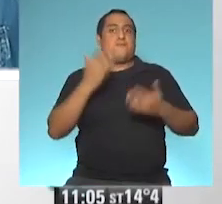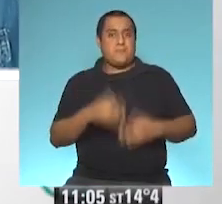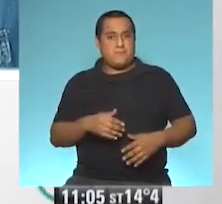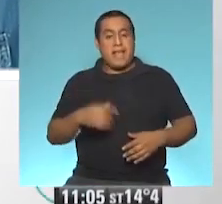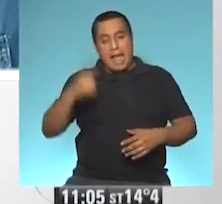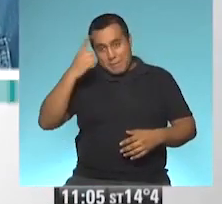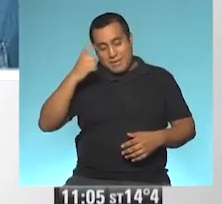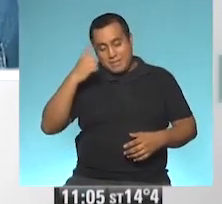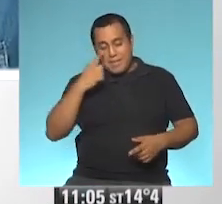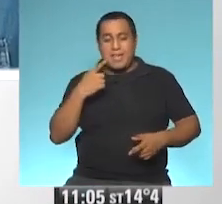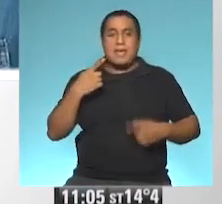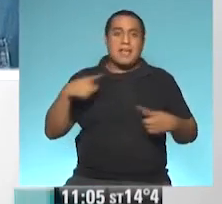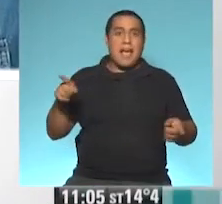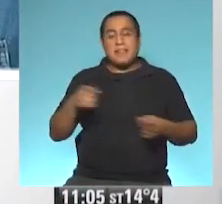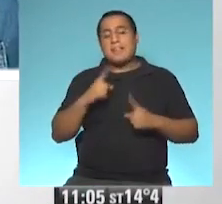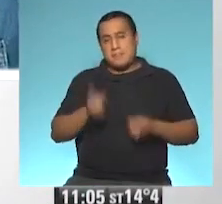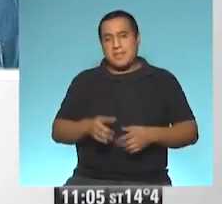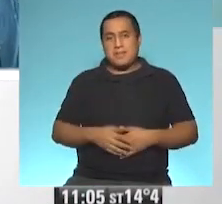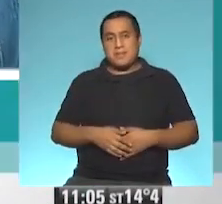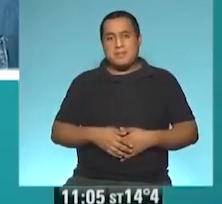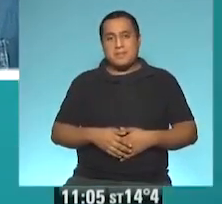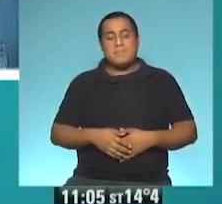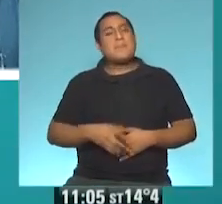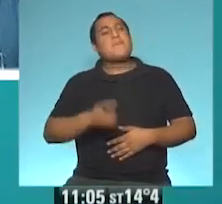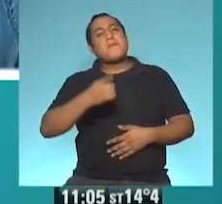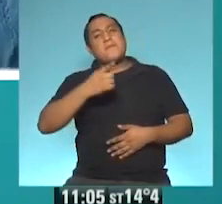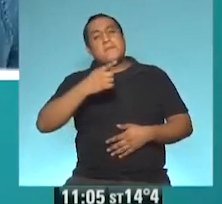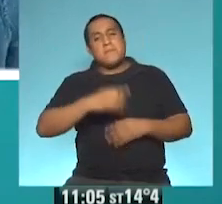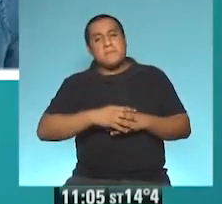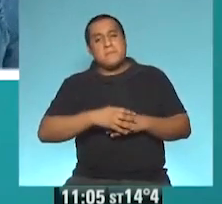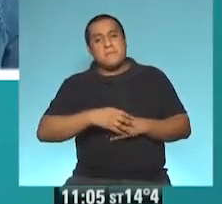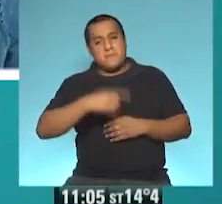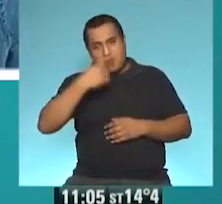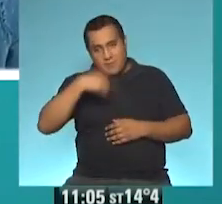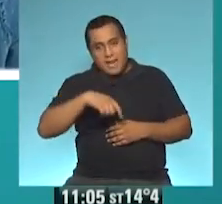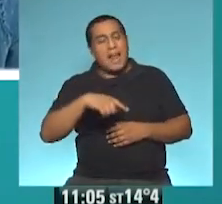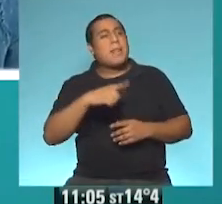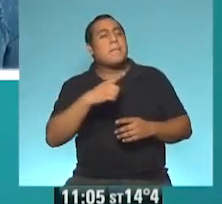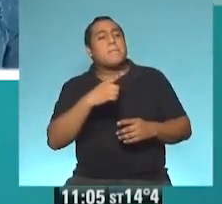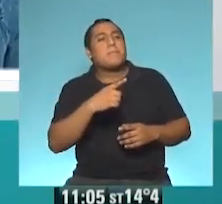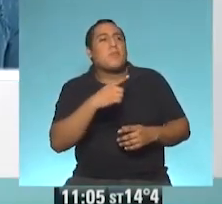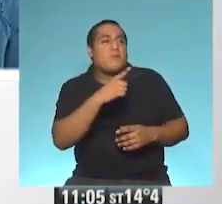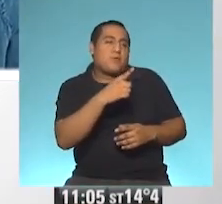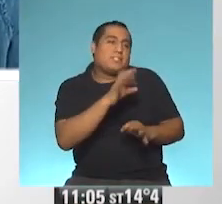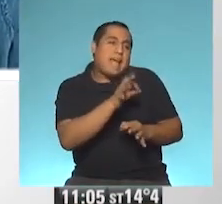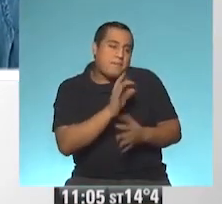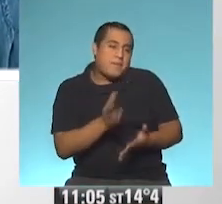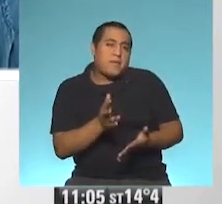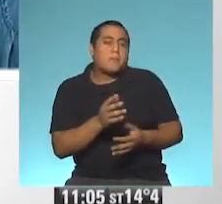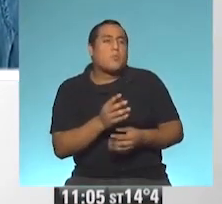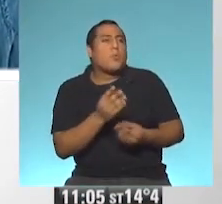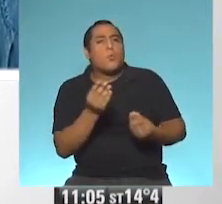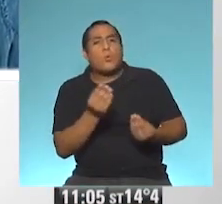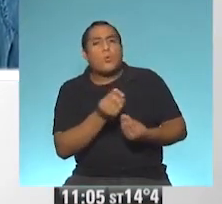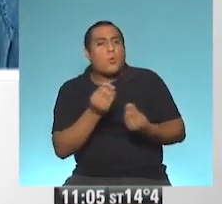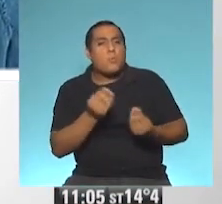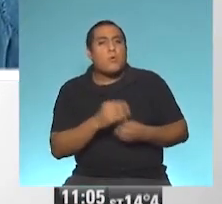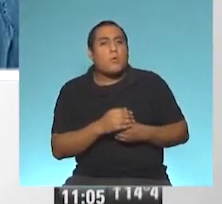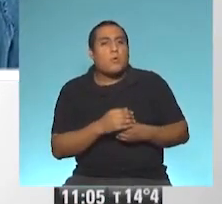cantarlo mientras lo hacemos. Finalmente, Tina, algo que me parece que tiene que ver con tu experiencia en primera persona es cómo están ustedes